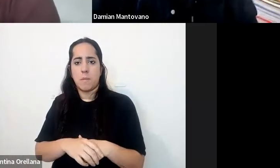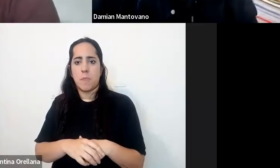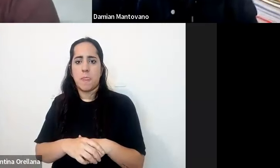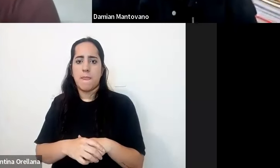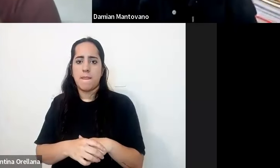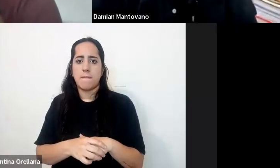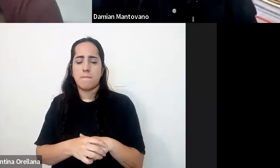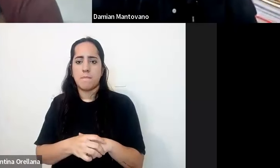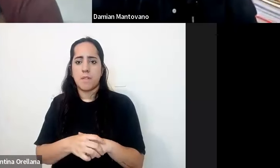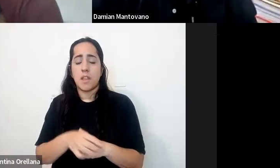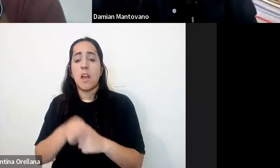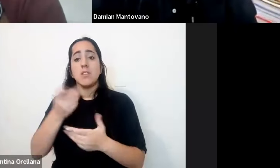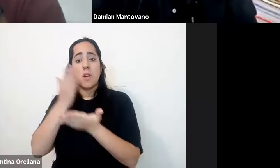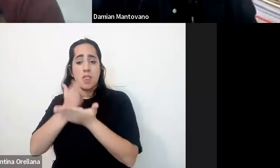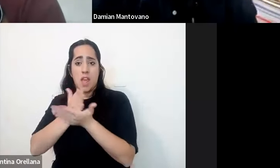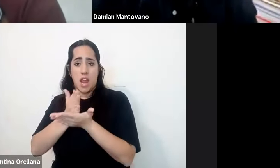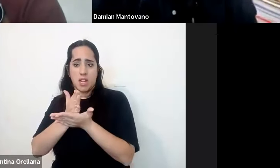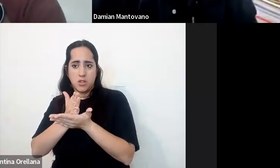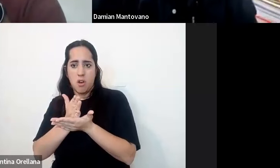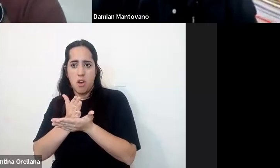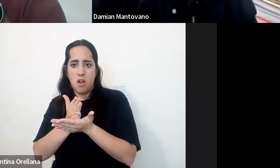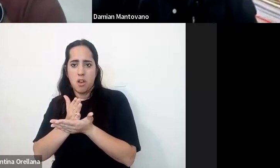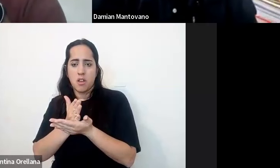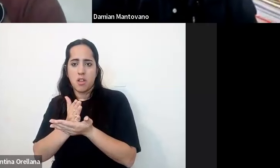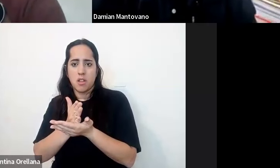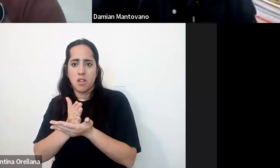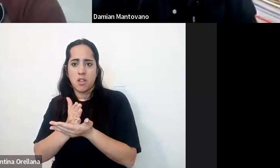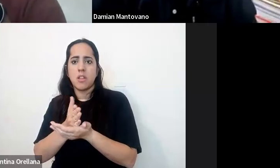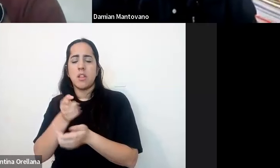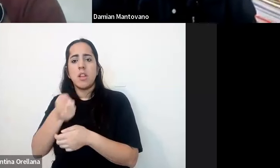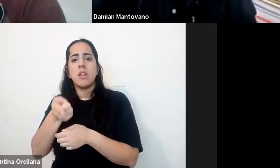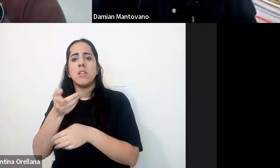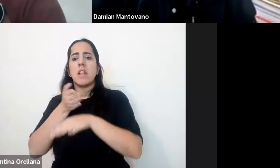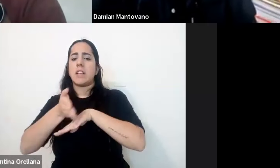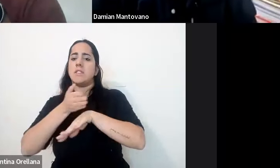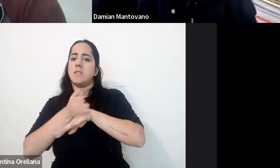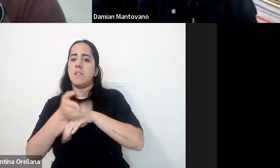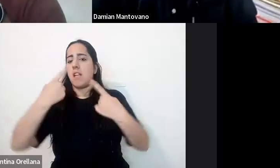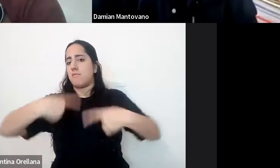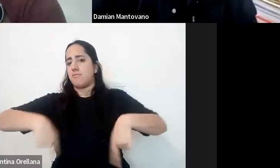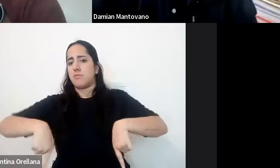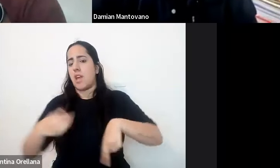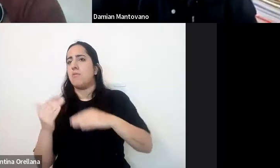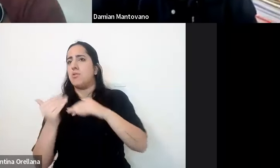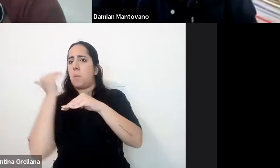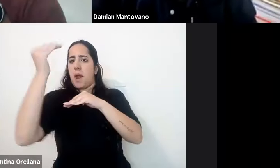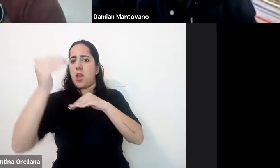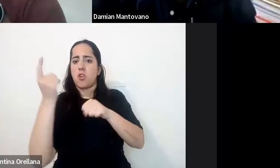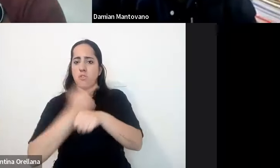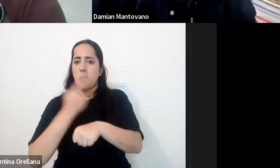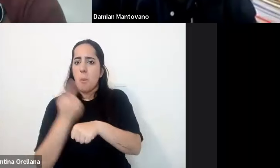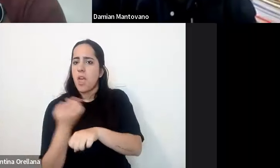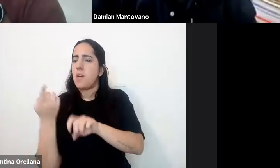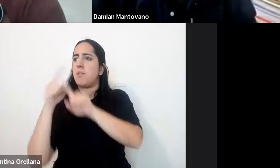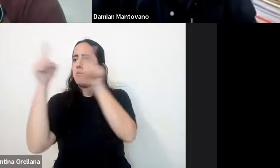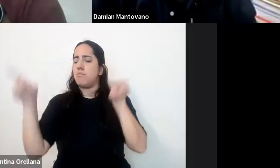es un derecho celebramos que sea así pero cuando no se puede acceder al contenido la accesibilidad del contenido no se puede hacer en el nivel superior